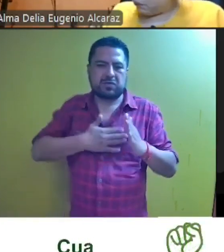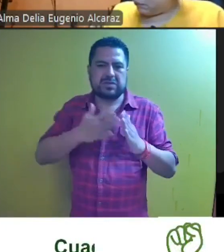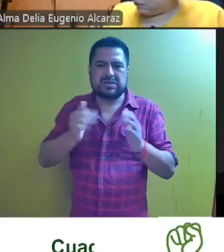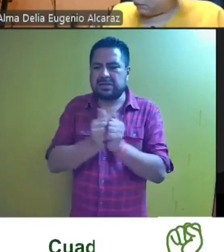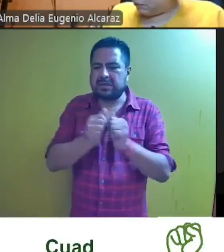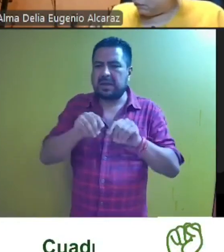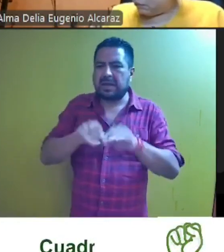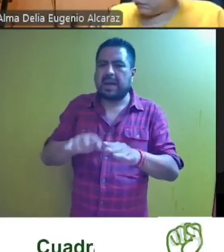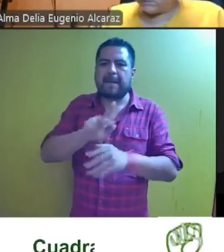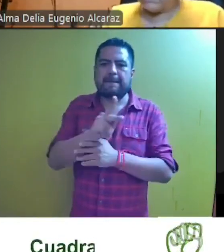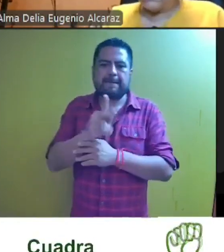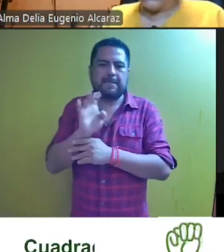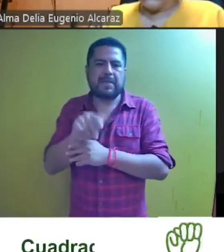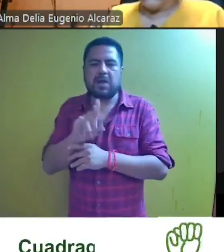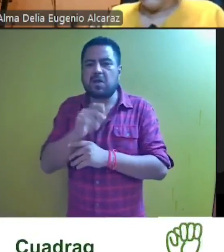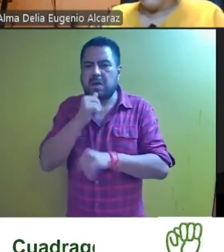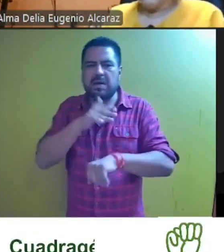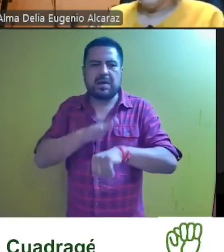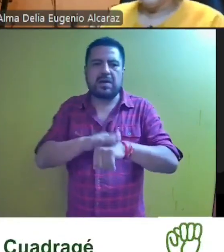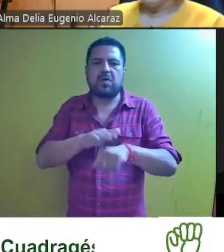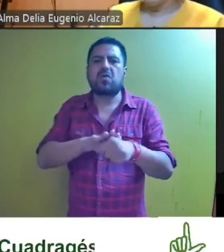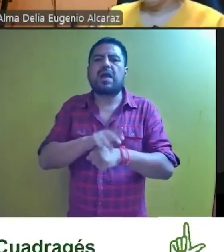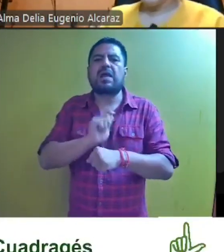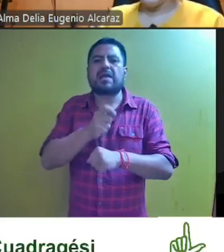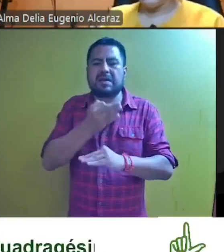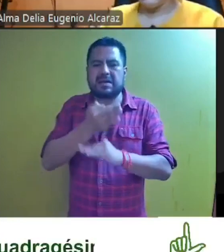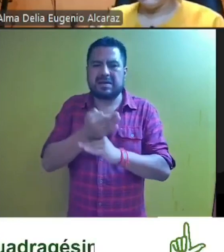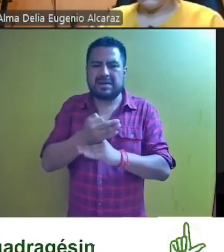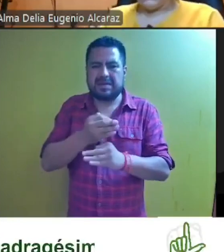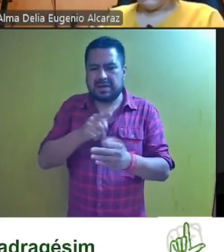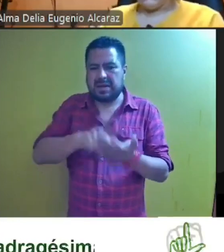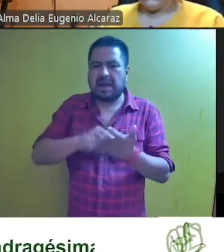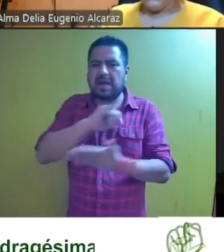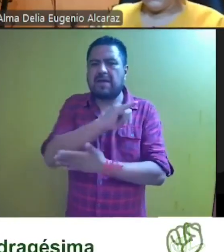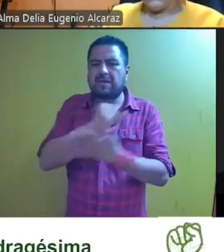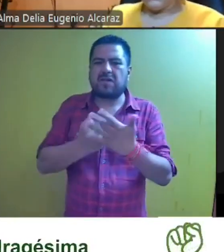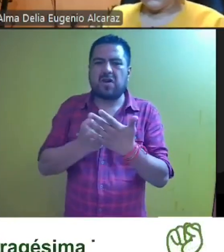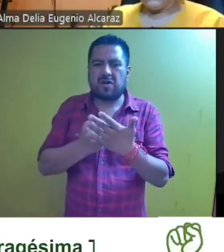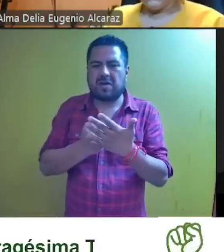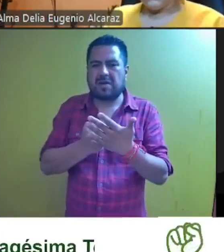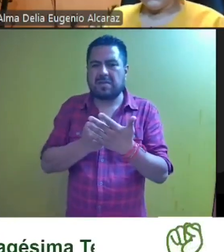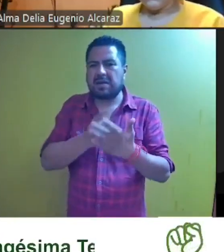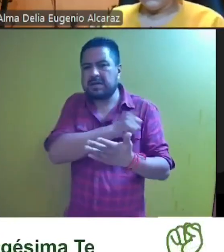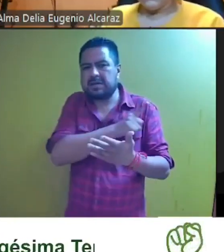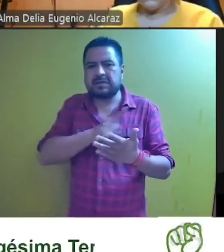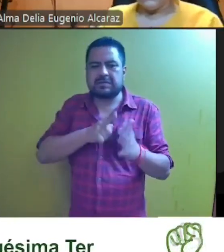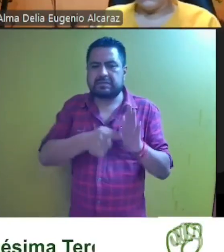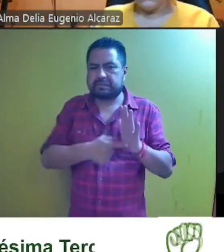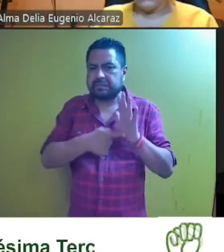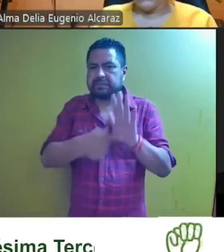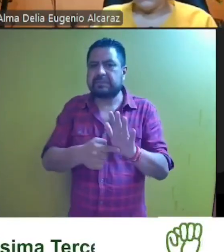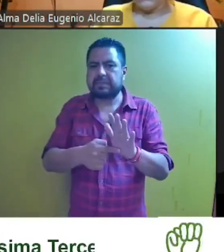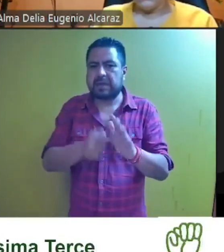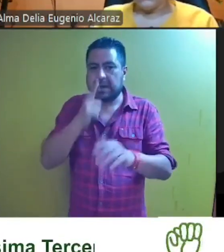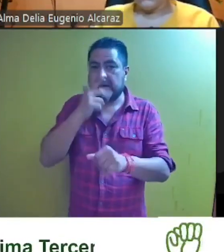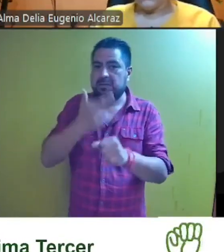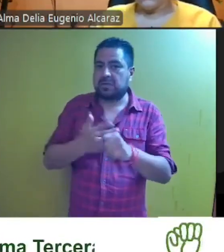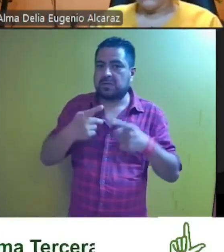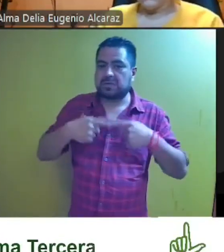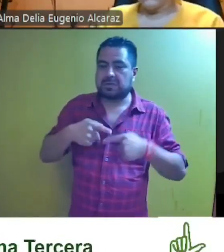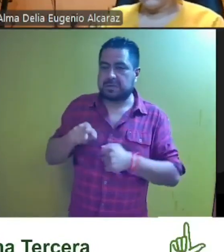impugnación del PAN no se advierte disposición en las que se prevea que del informe circunstanciado se va a dar vista la parte actora